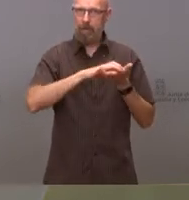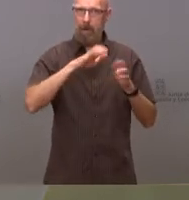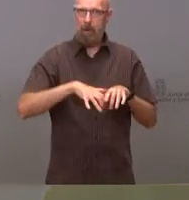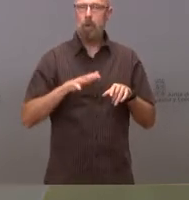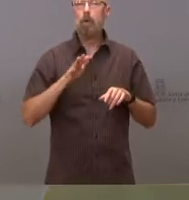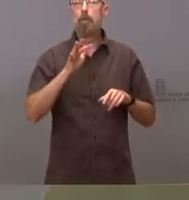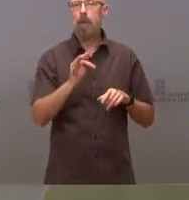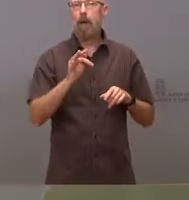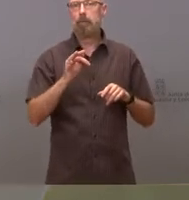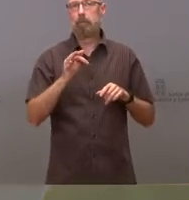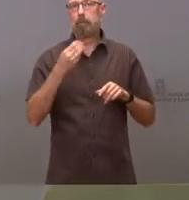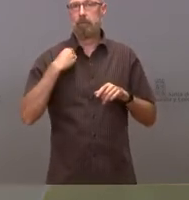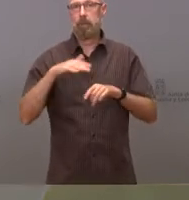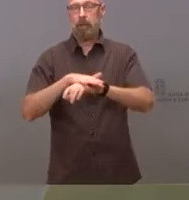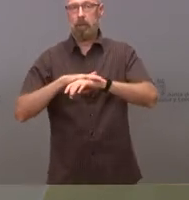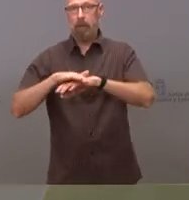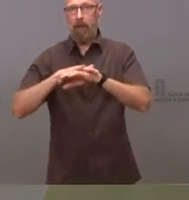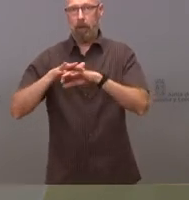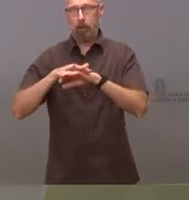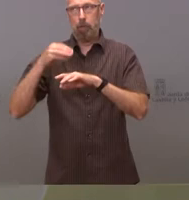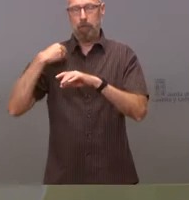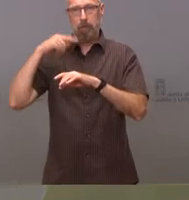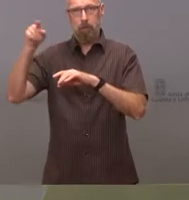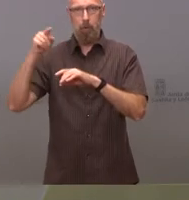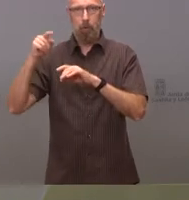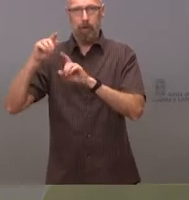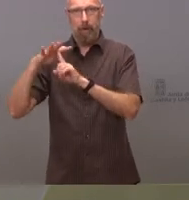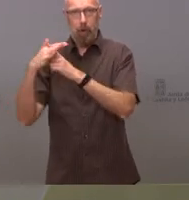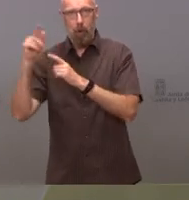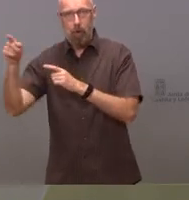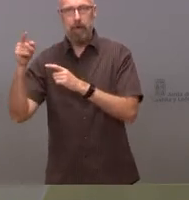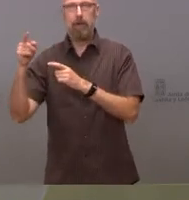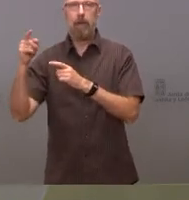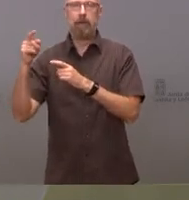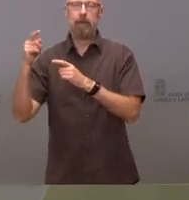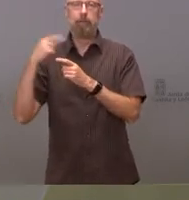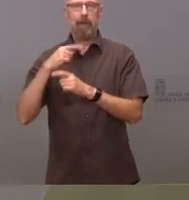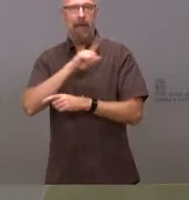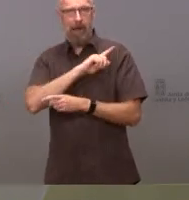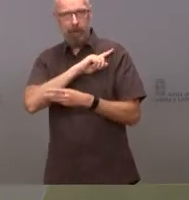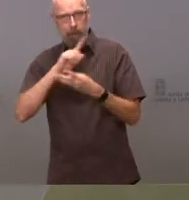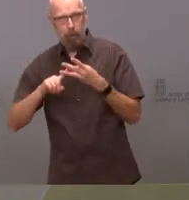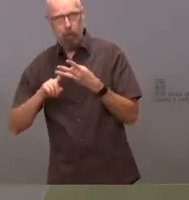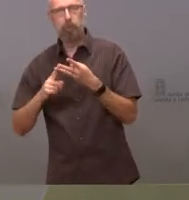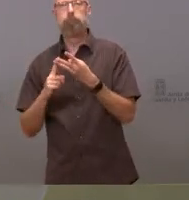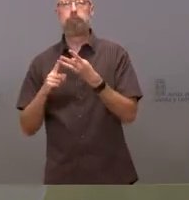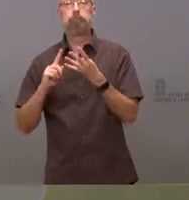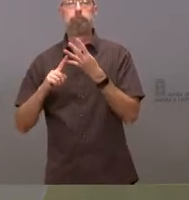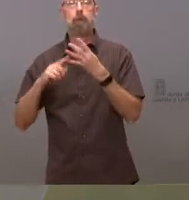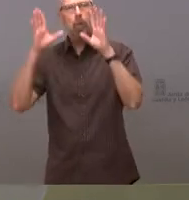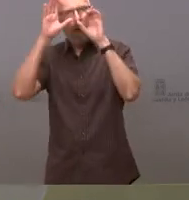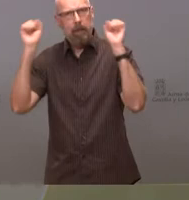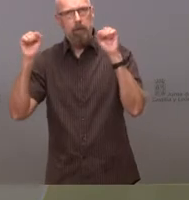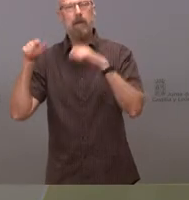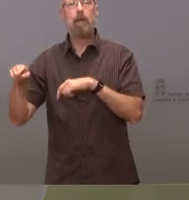correspondiente del Ministerio de Transición Ecológica, del ala 43 del Ejército, también, por supuesto, con la colaboración de la Guardia Civil y de la